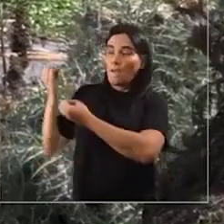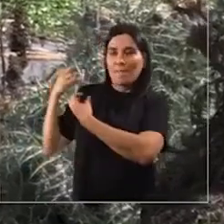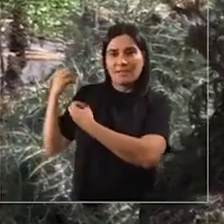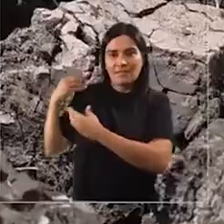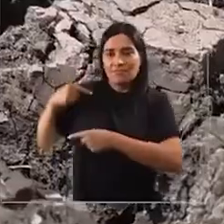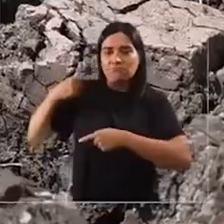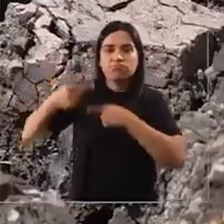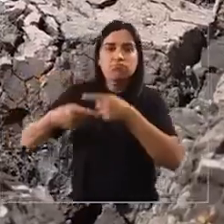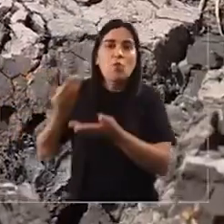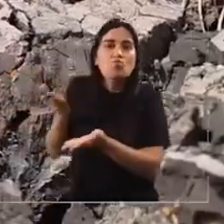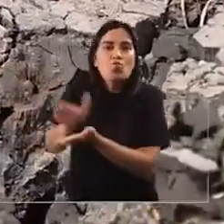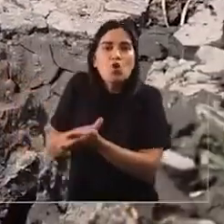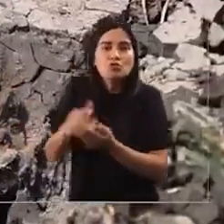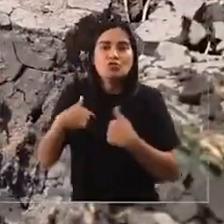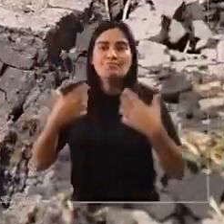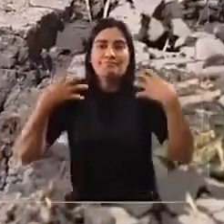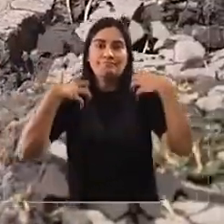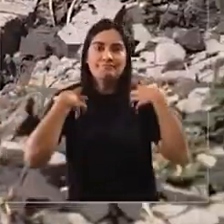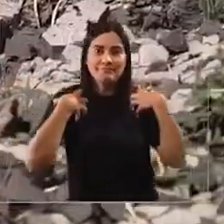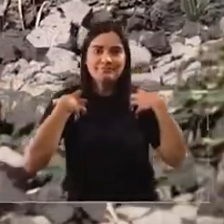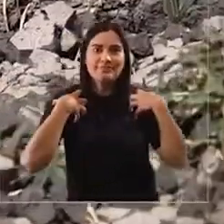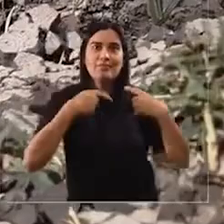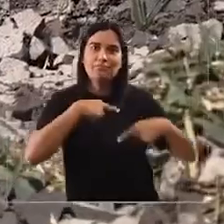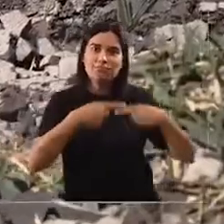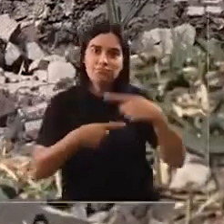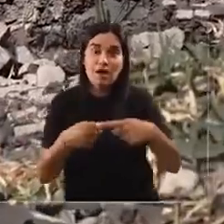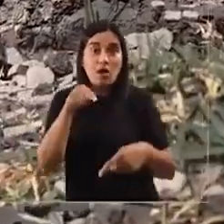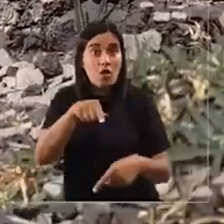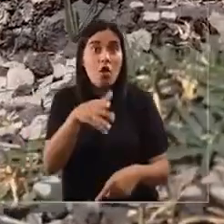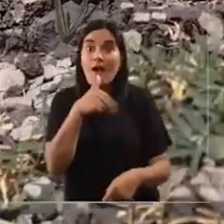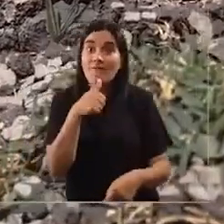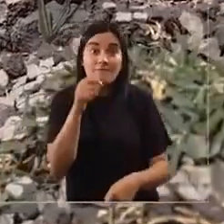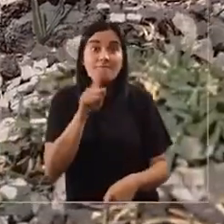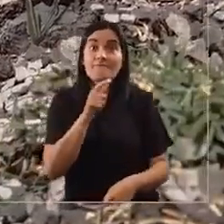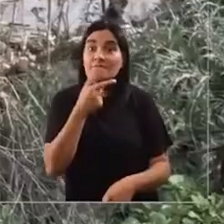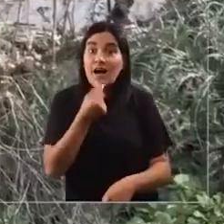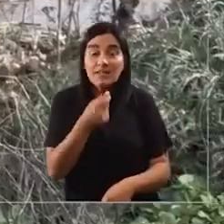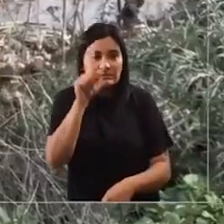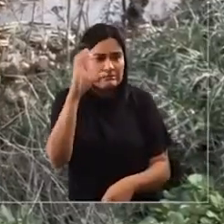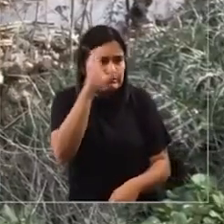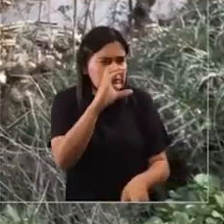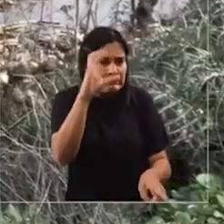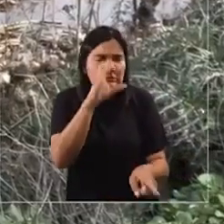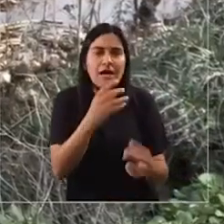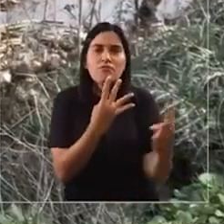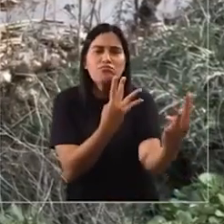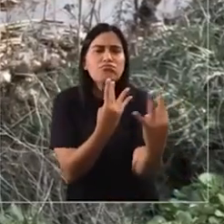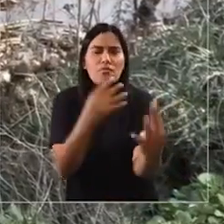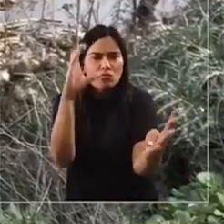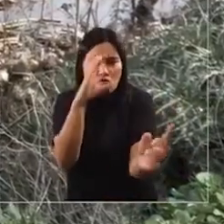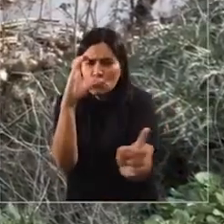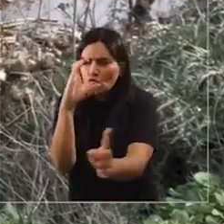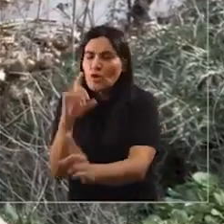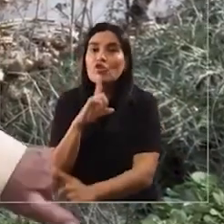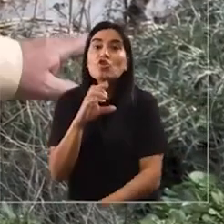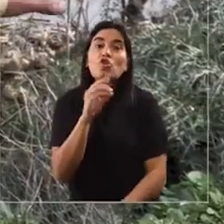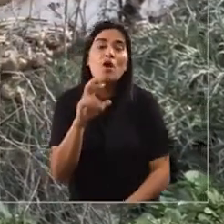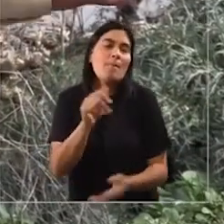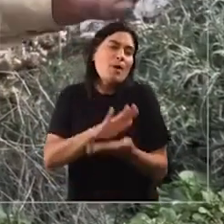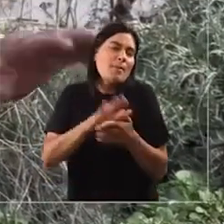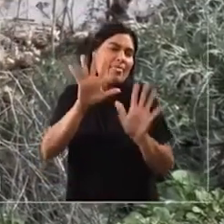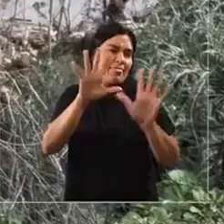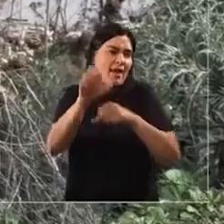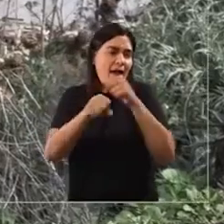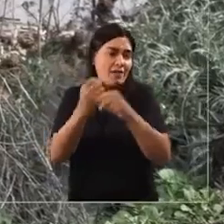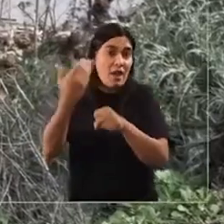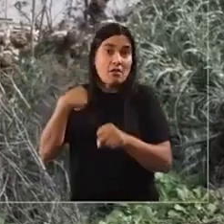murieron y queda uno. No es tan fácil encontrar Totora, cada vez es más difícil. Pongámosle unos diez años atrás, usted aquí